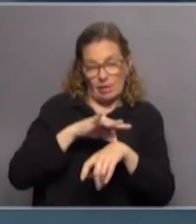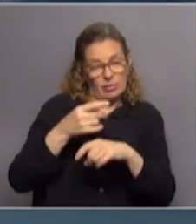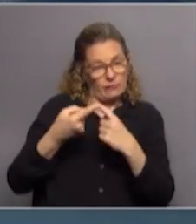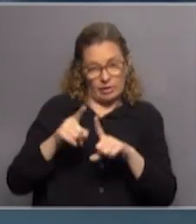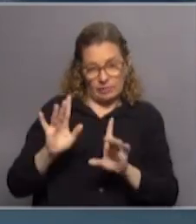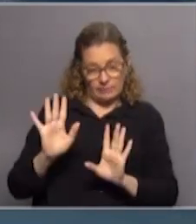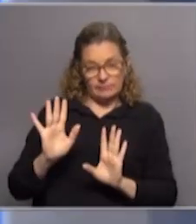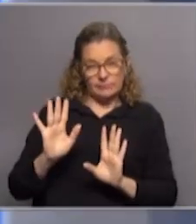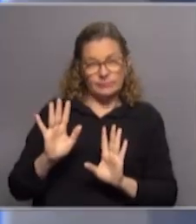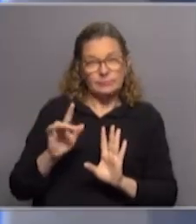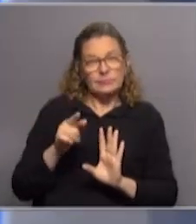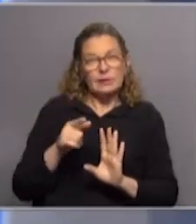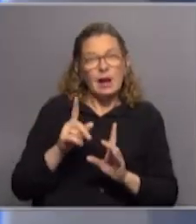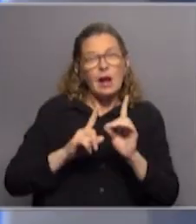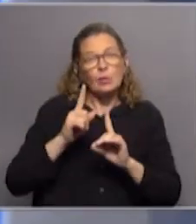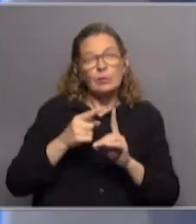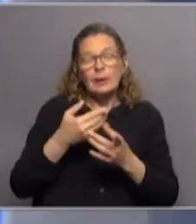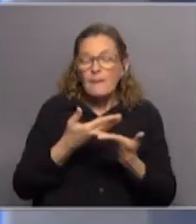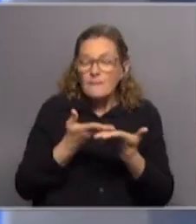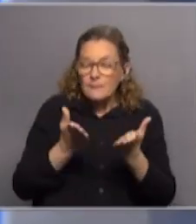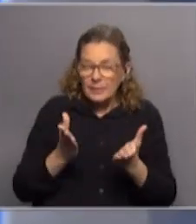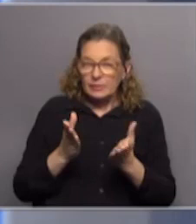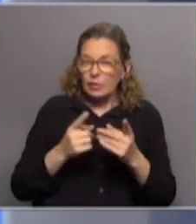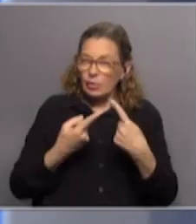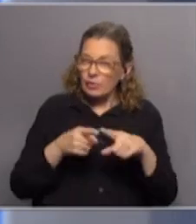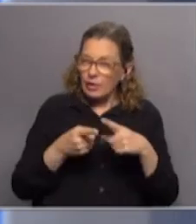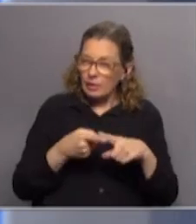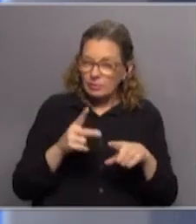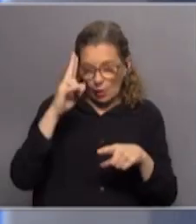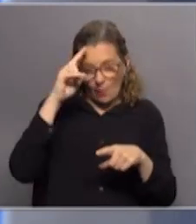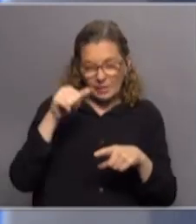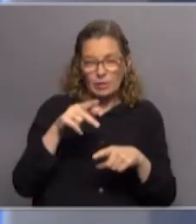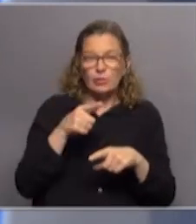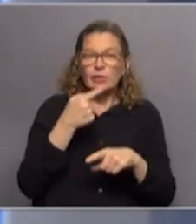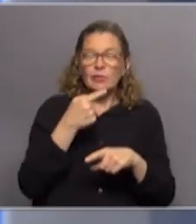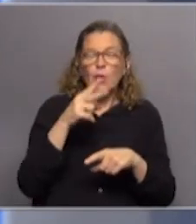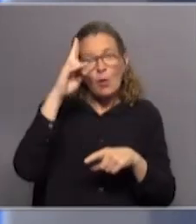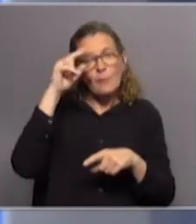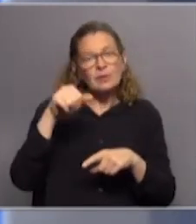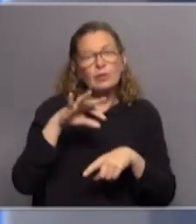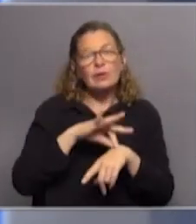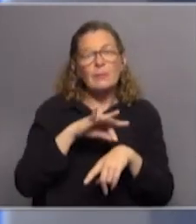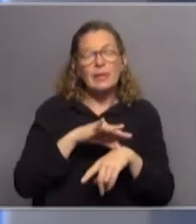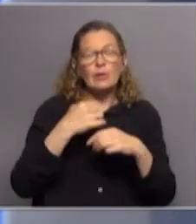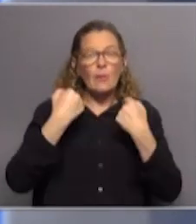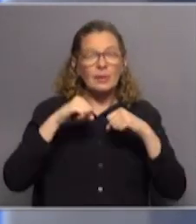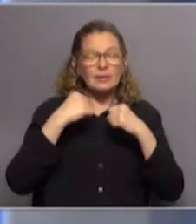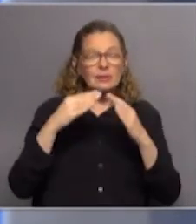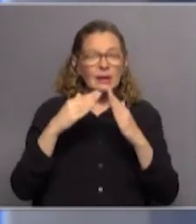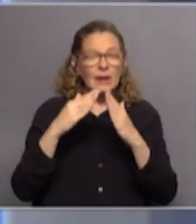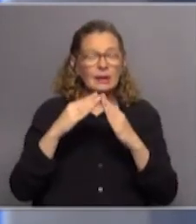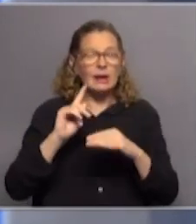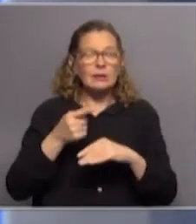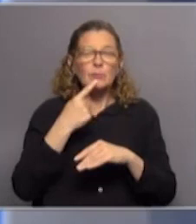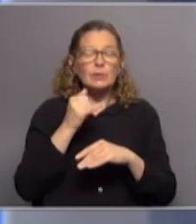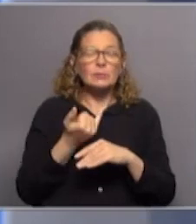Con respecto a algunas de las cosas que afloraron cuando contrastamos opiniones o repasamos la opinión del gremio médico y de practicantes de Casa de Galicia. Por